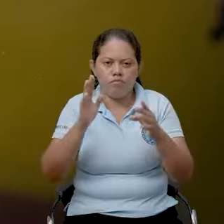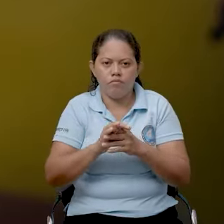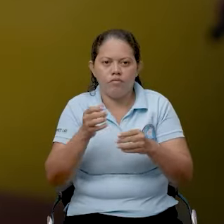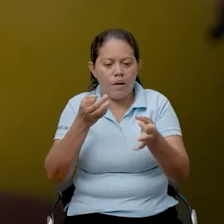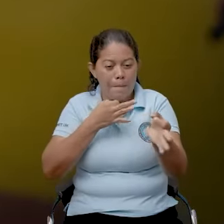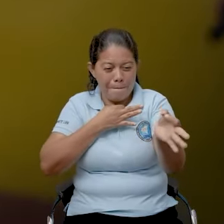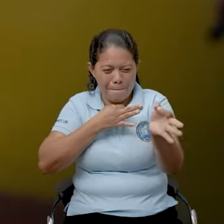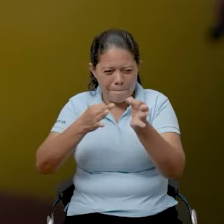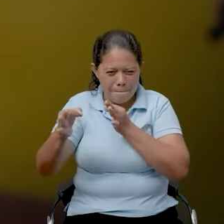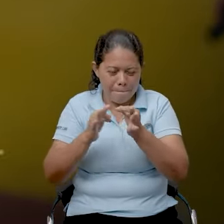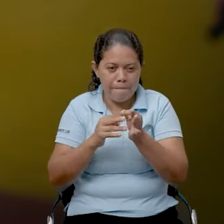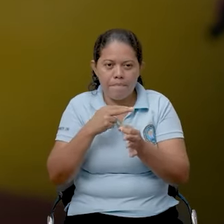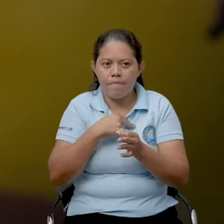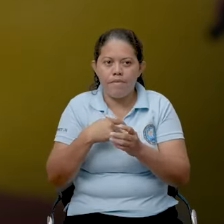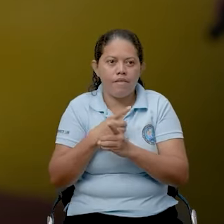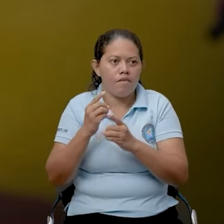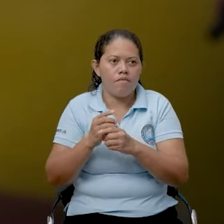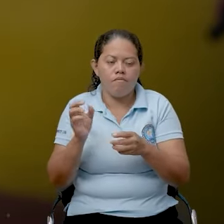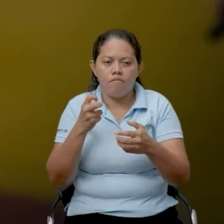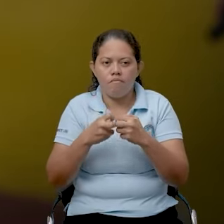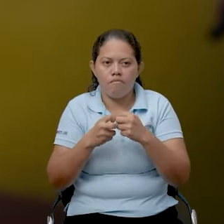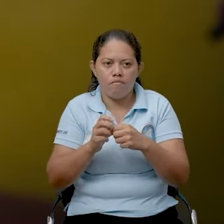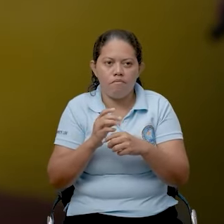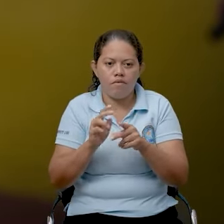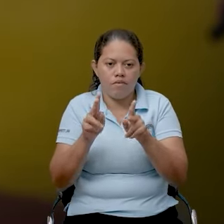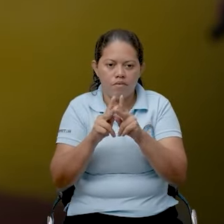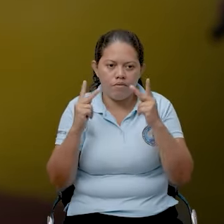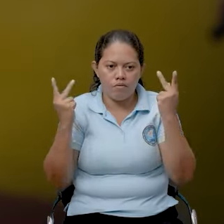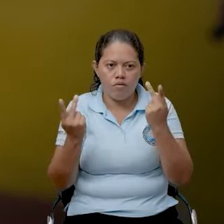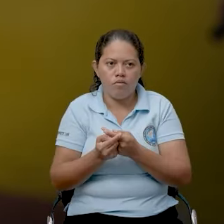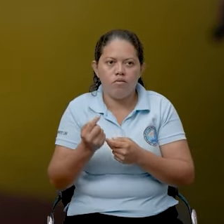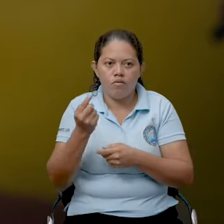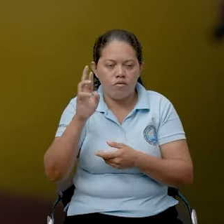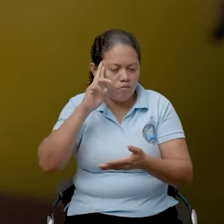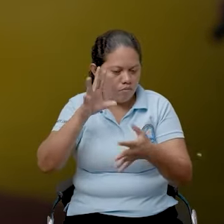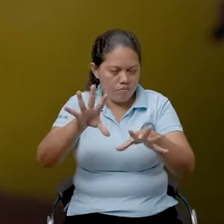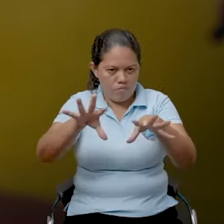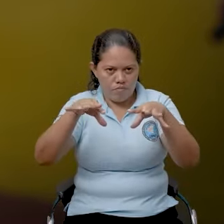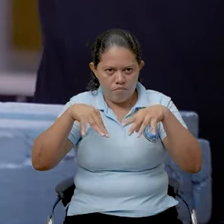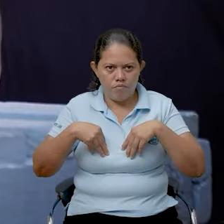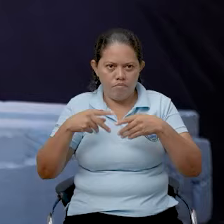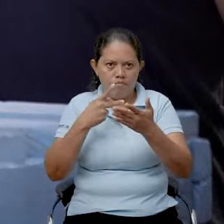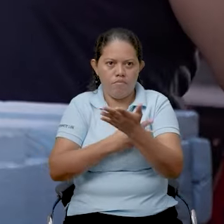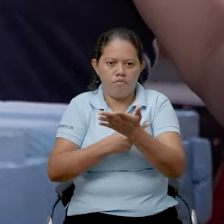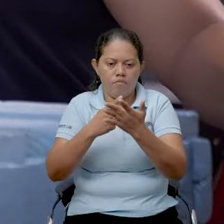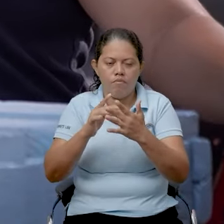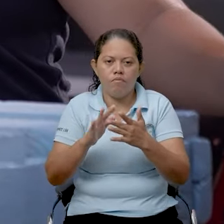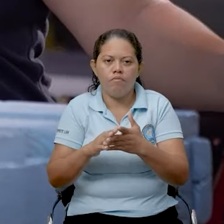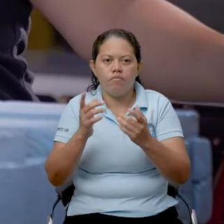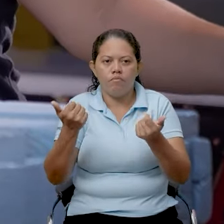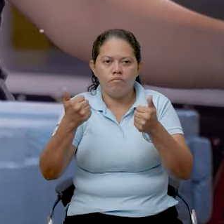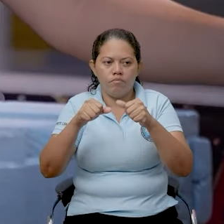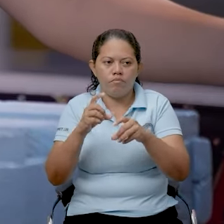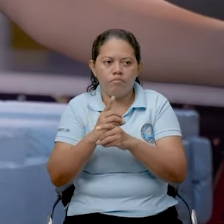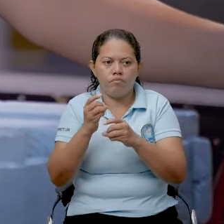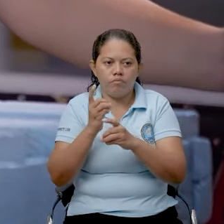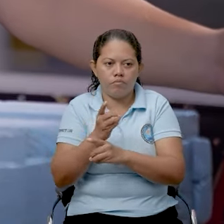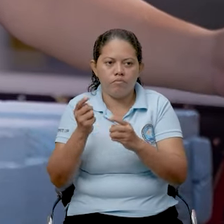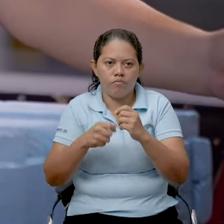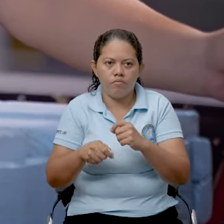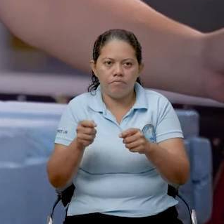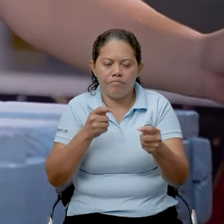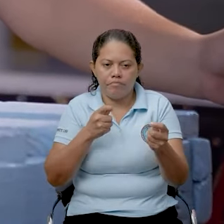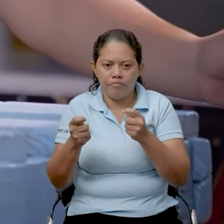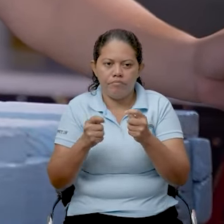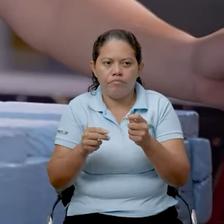lo expliquen, no va a tener efecto si la población no se apropia del plan. La apropiación de la prevención